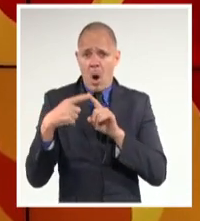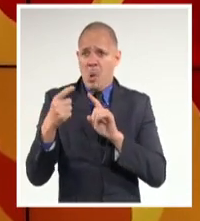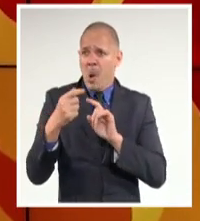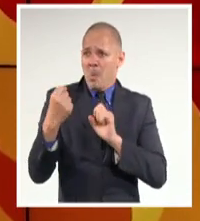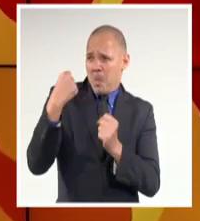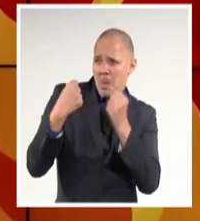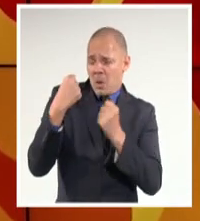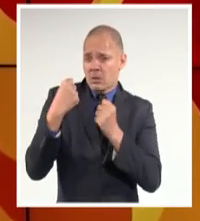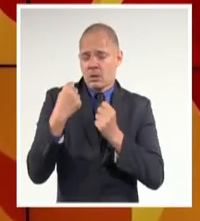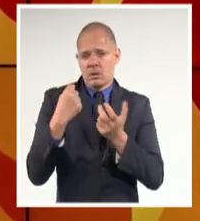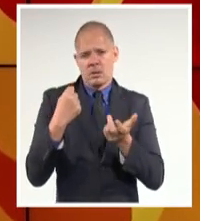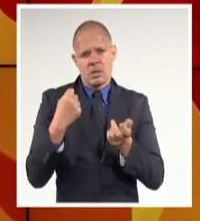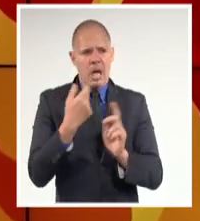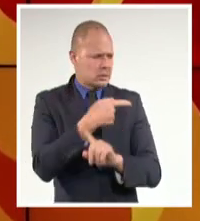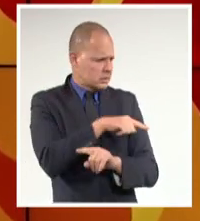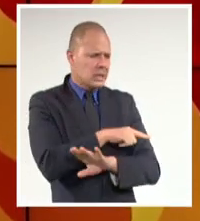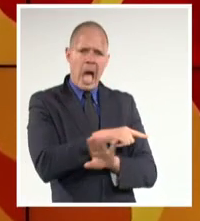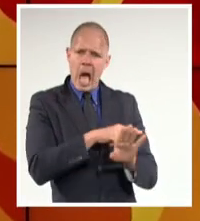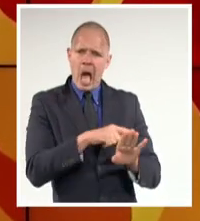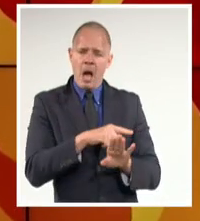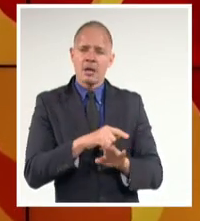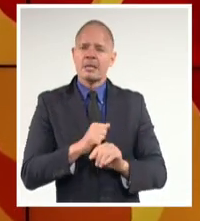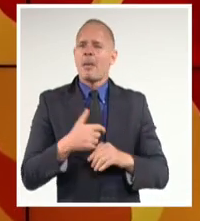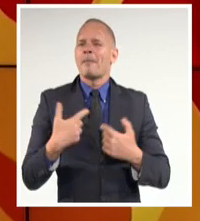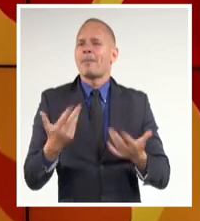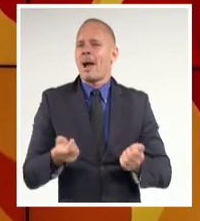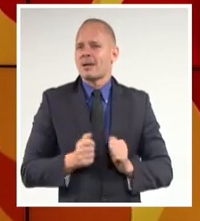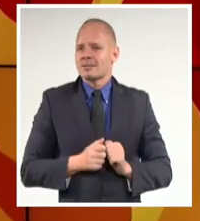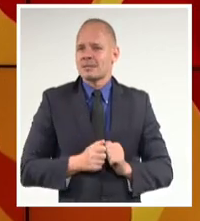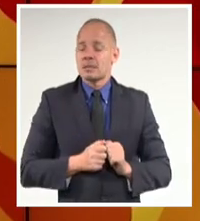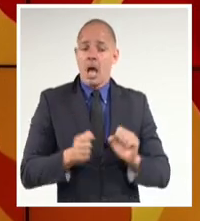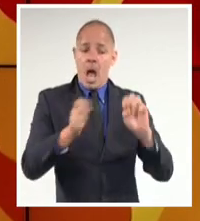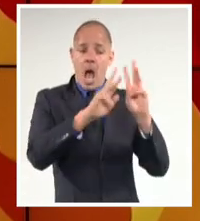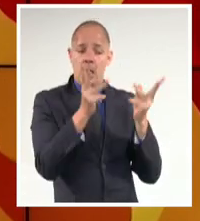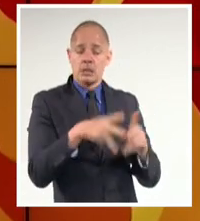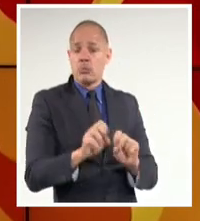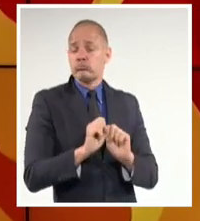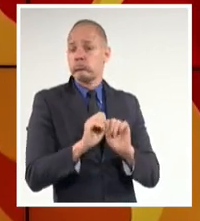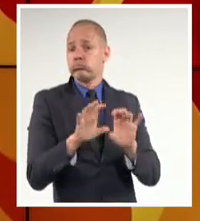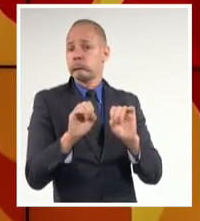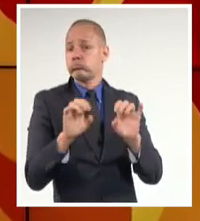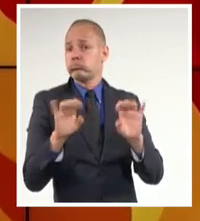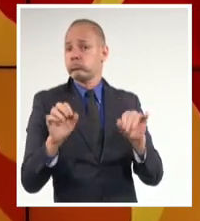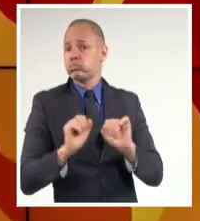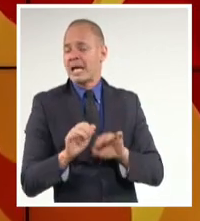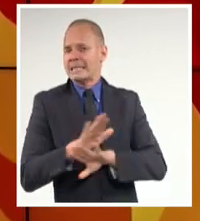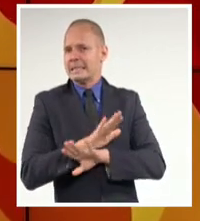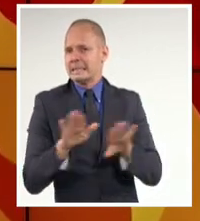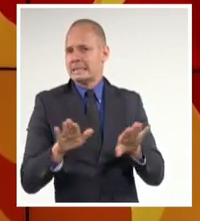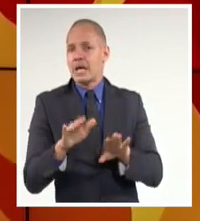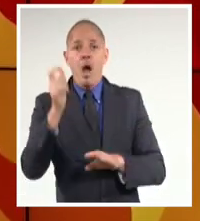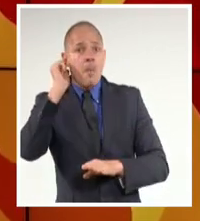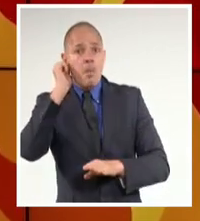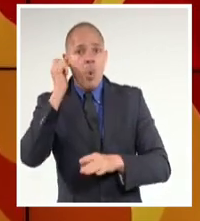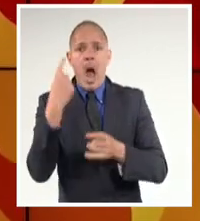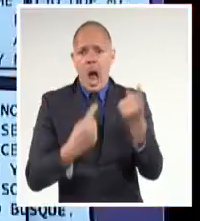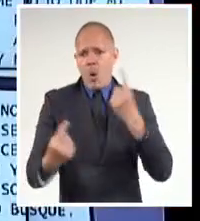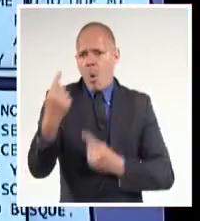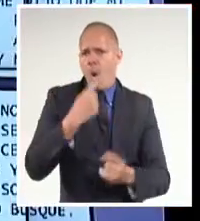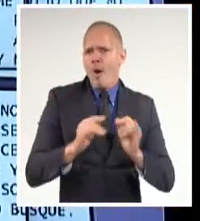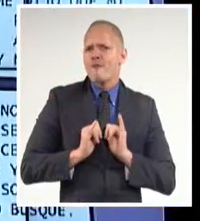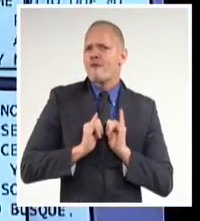historias como víctimas de un ultraje sexual y aunque han pasado los años, las cicatrices siguen ahí, intactas,